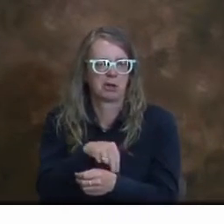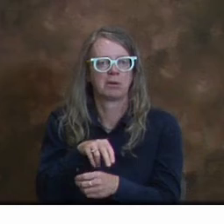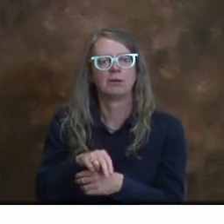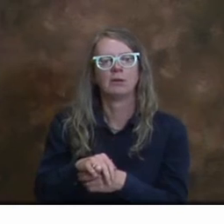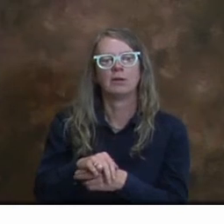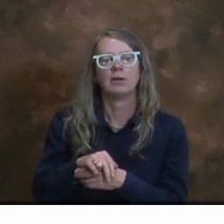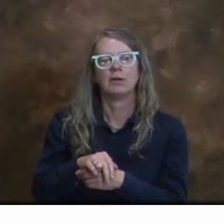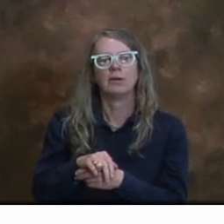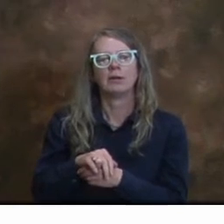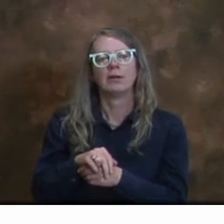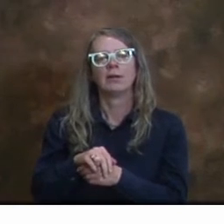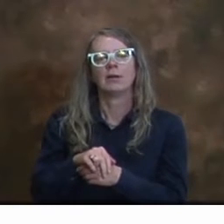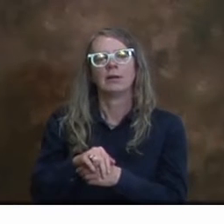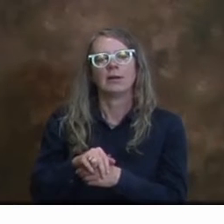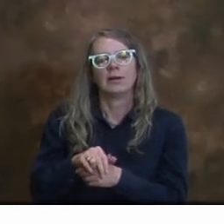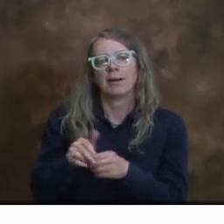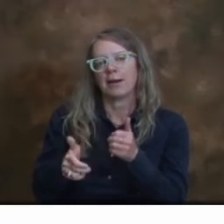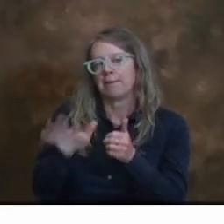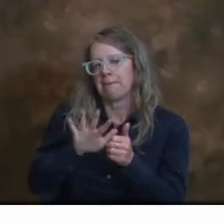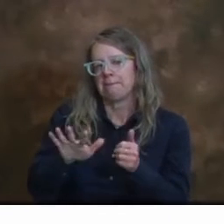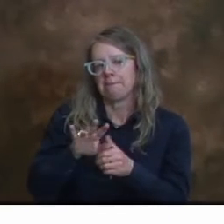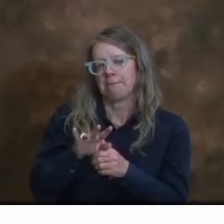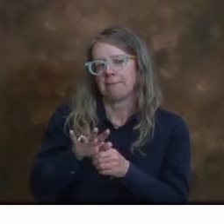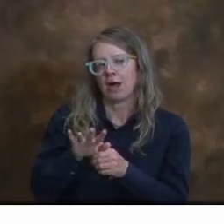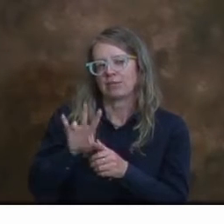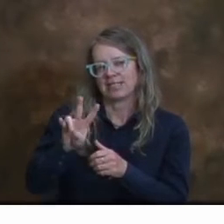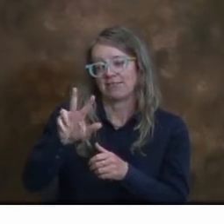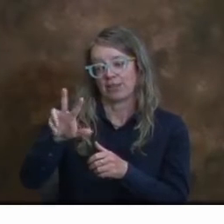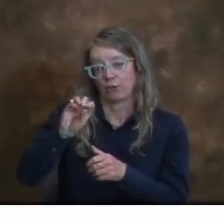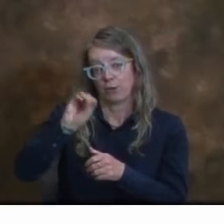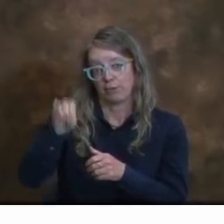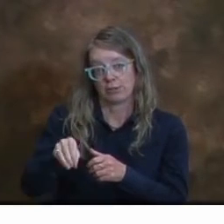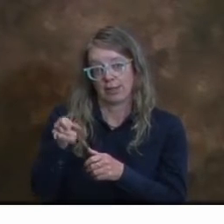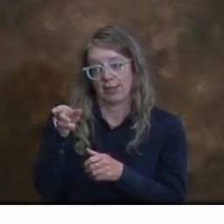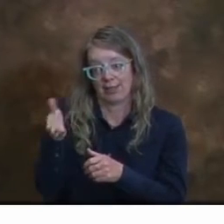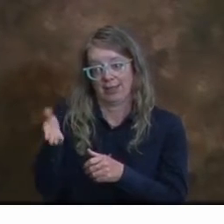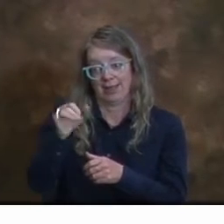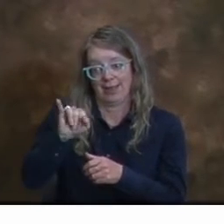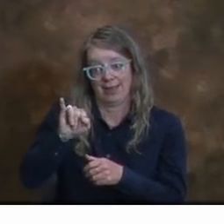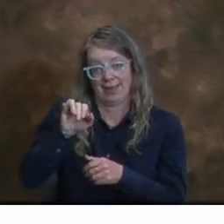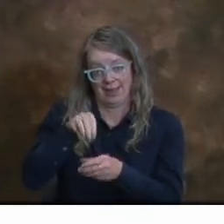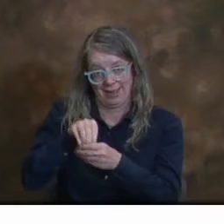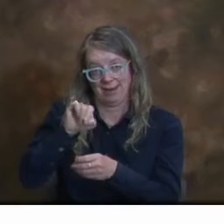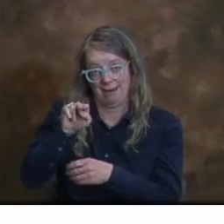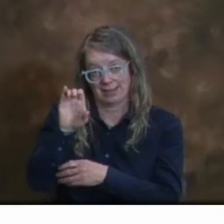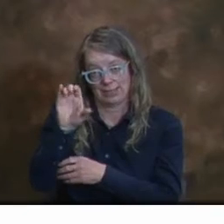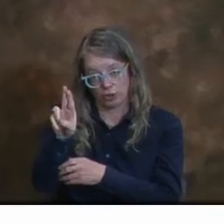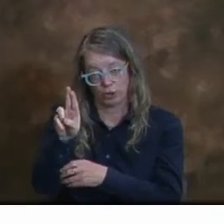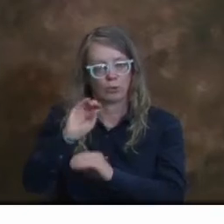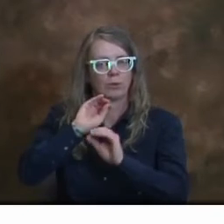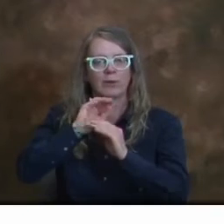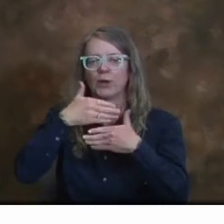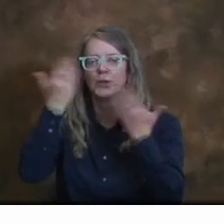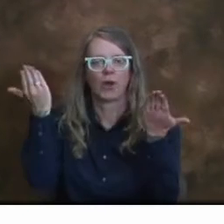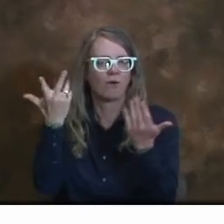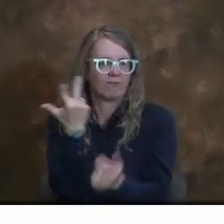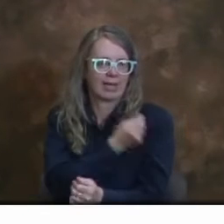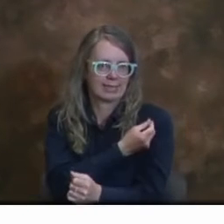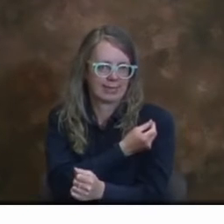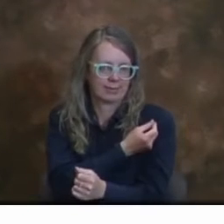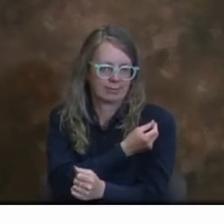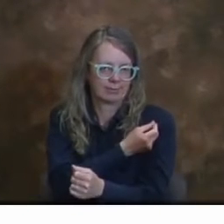Cuando observamos las hospitalizaciones de la UCI, vemos a un casi 73% de personas sin